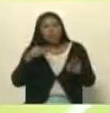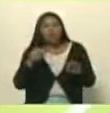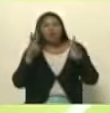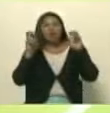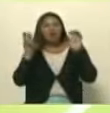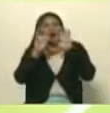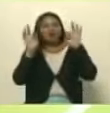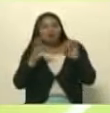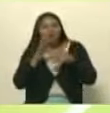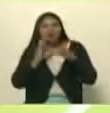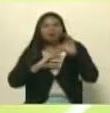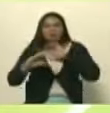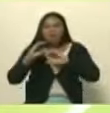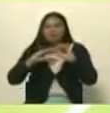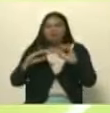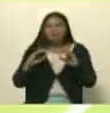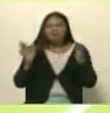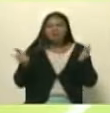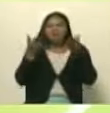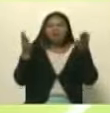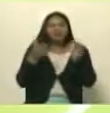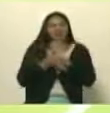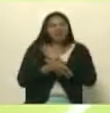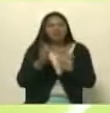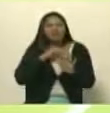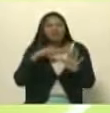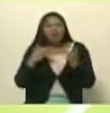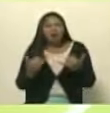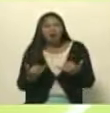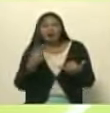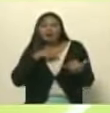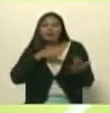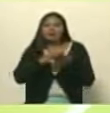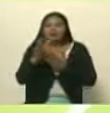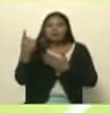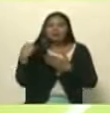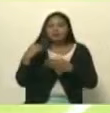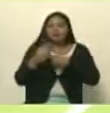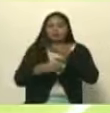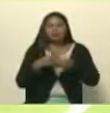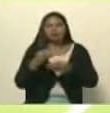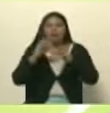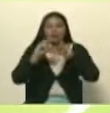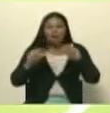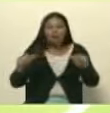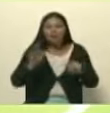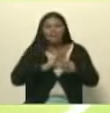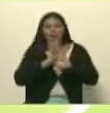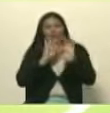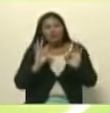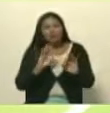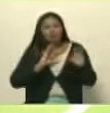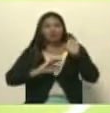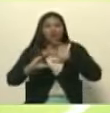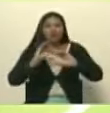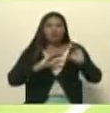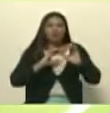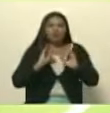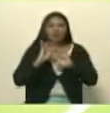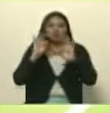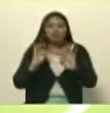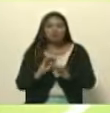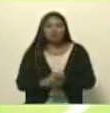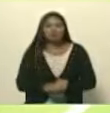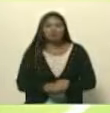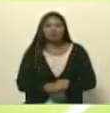este momento en pleno auge. Es decir, que nosotros tenemos que garantizar la territorialidad de la comunicación con los medios